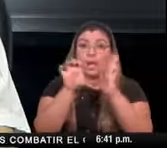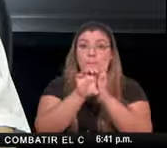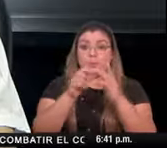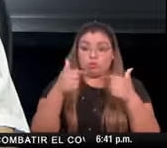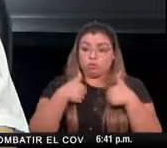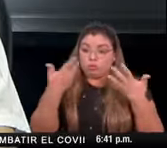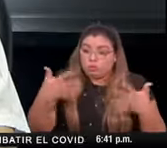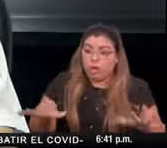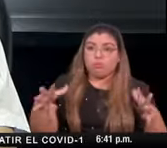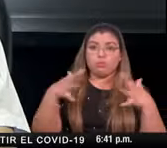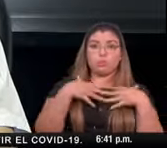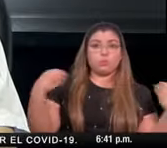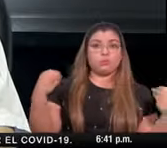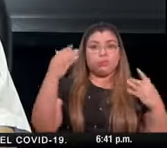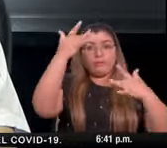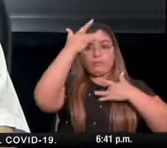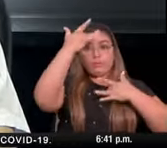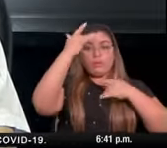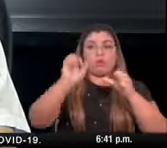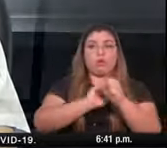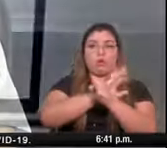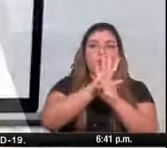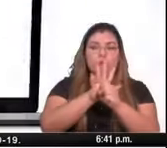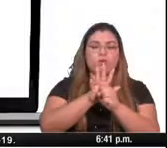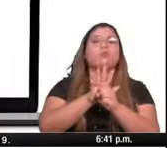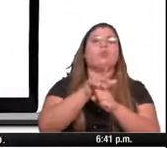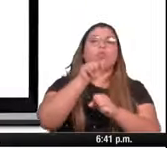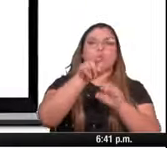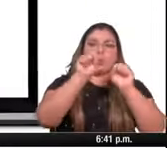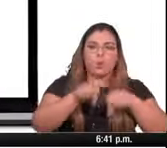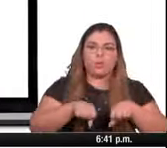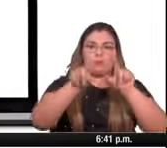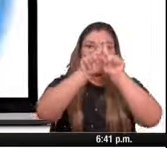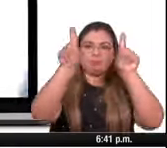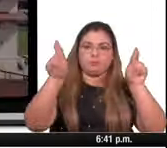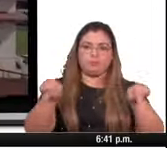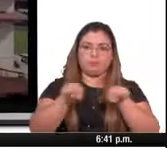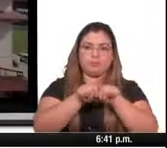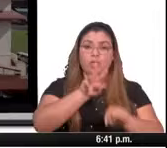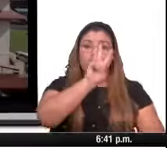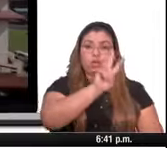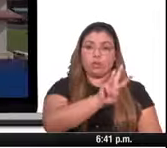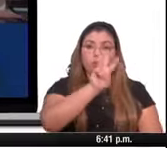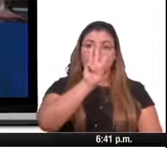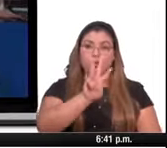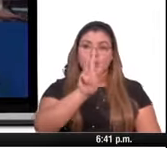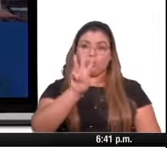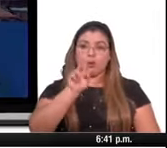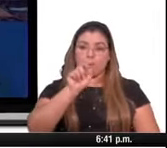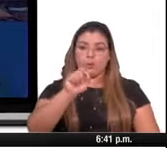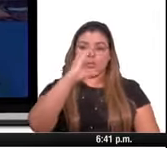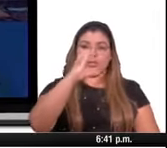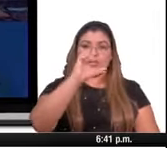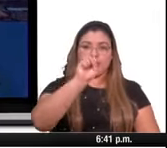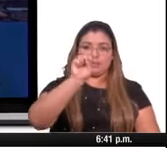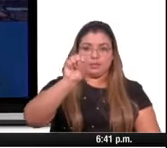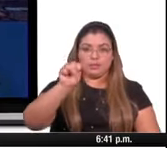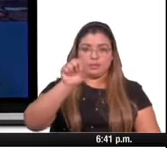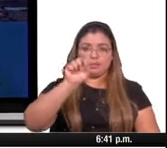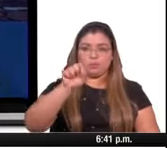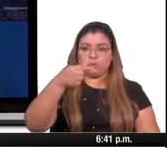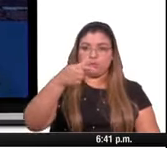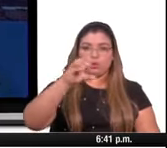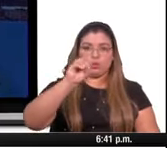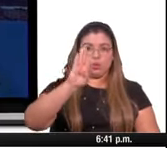en dar esa información que necesitamos? hay una página web que se llama www.css.gov